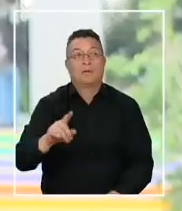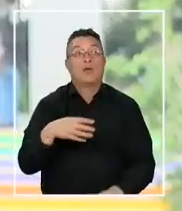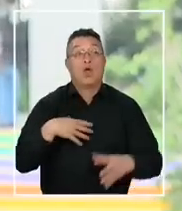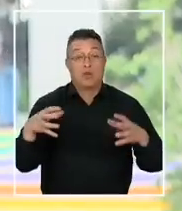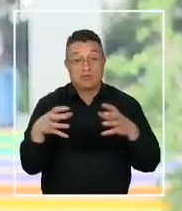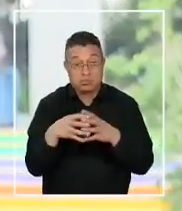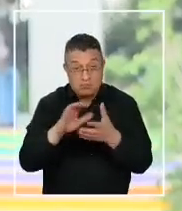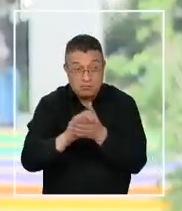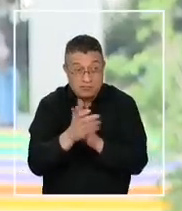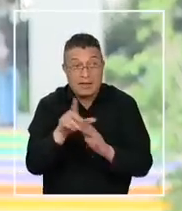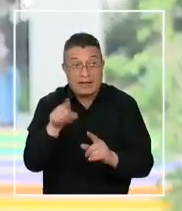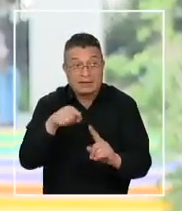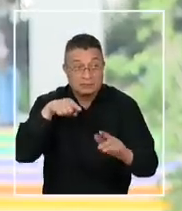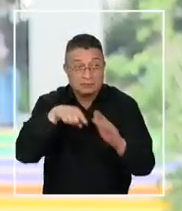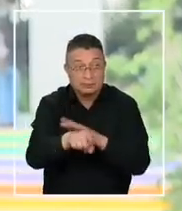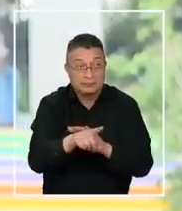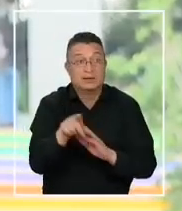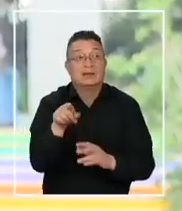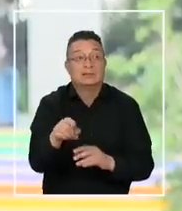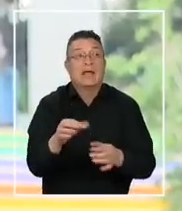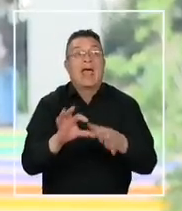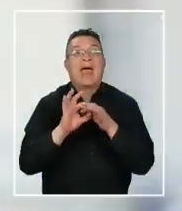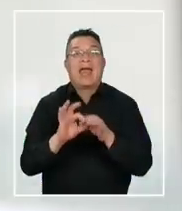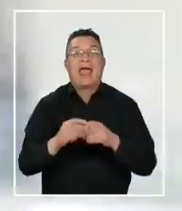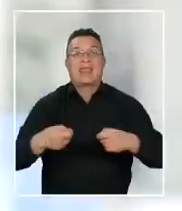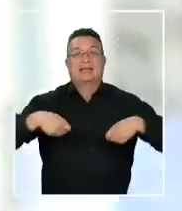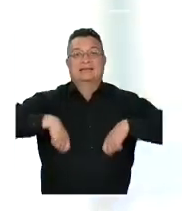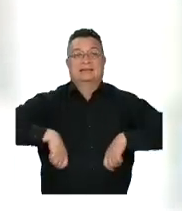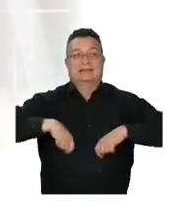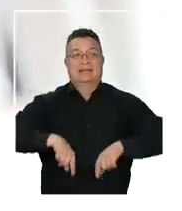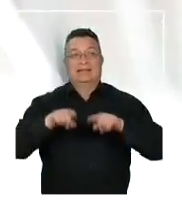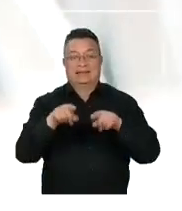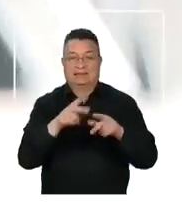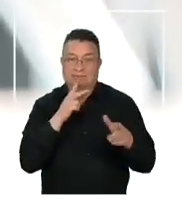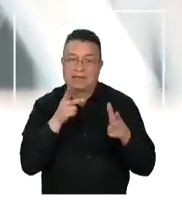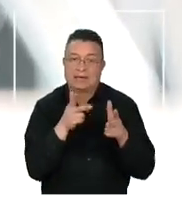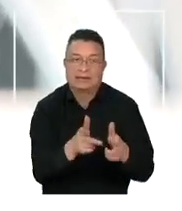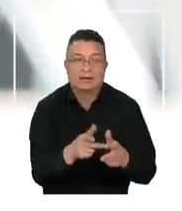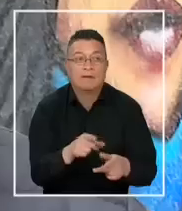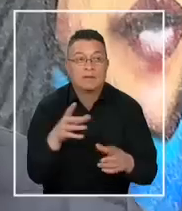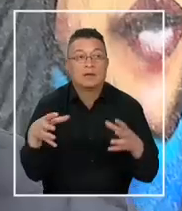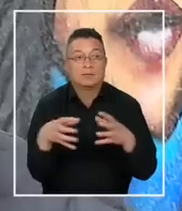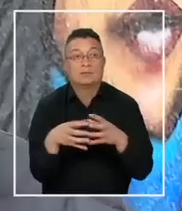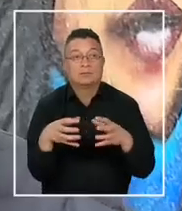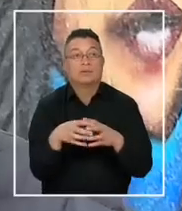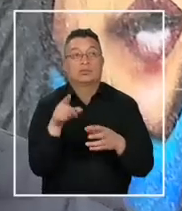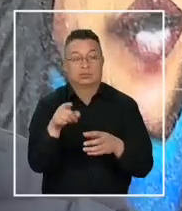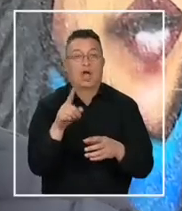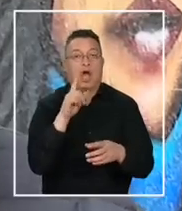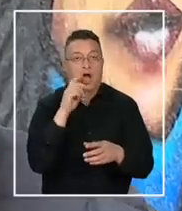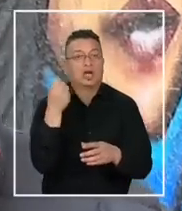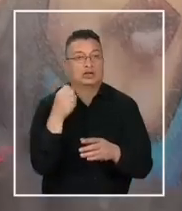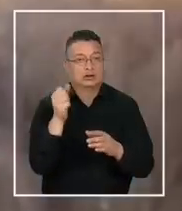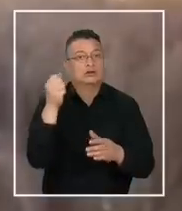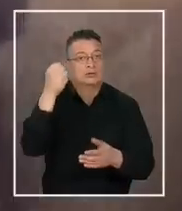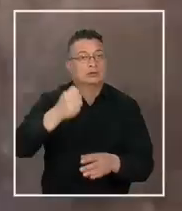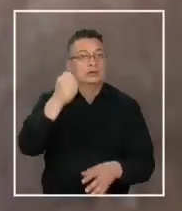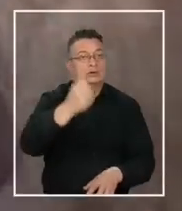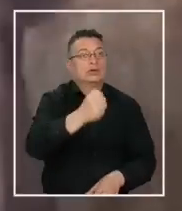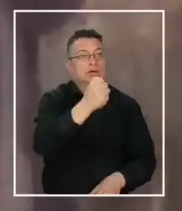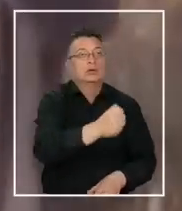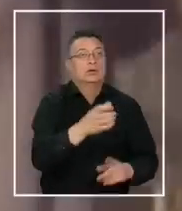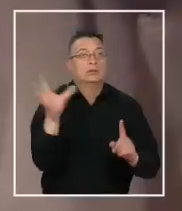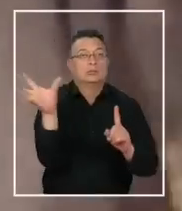organizado, lo que tiene que atacar justamente es el dinero, son las ganancias que se reciben. Verdaderas instituciones criminales que tienen entre sus delitos los homicidios,